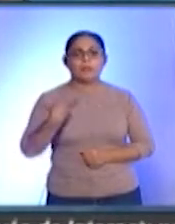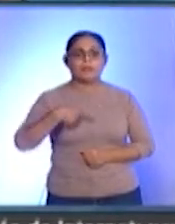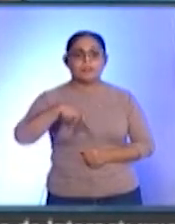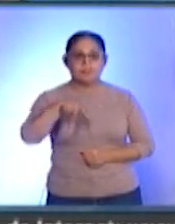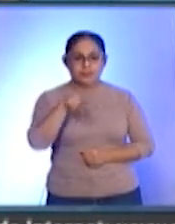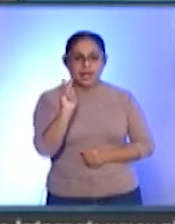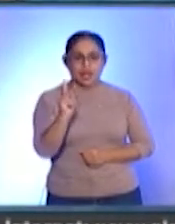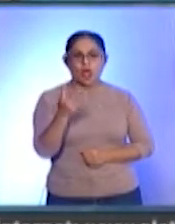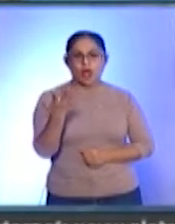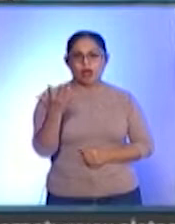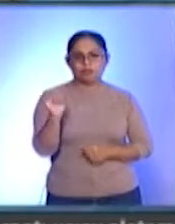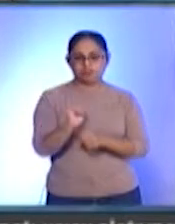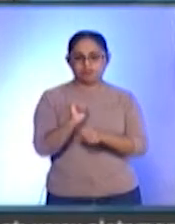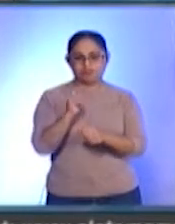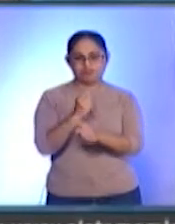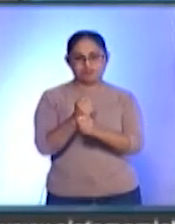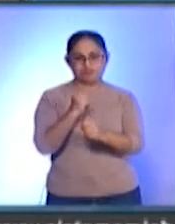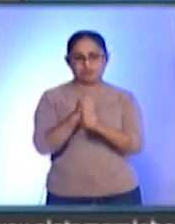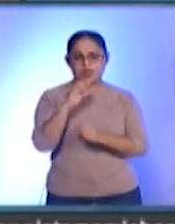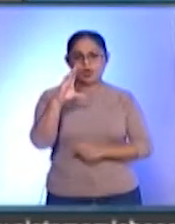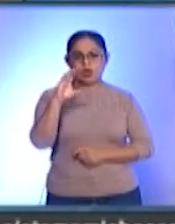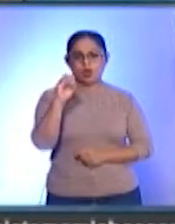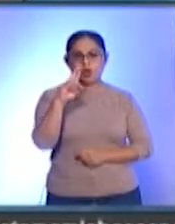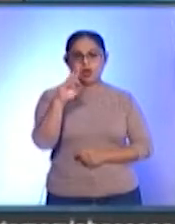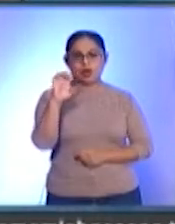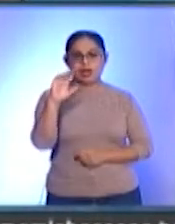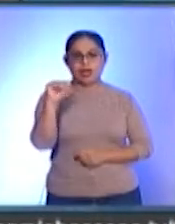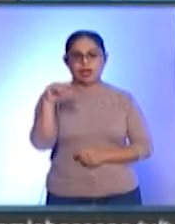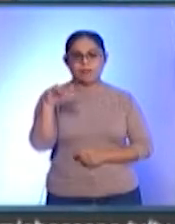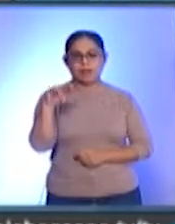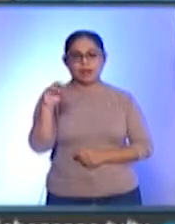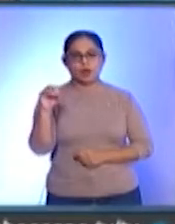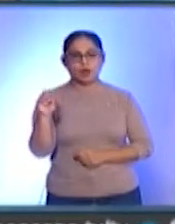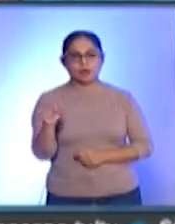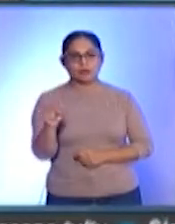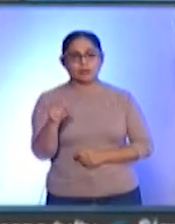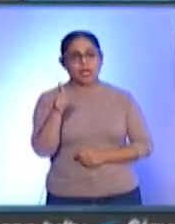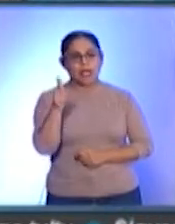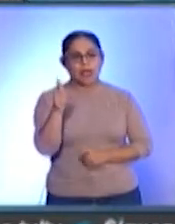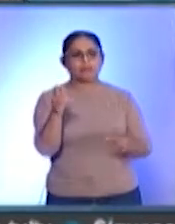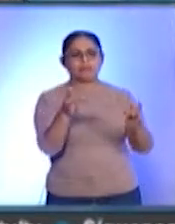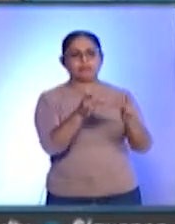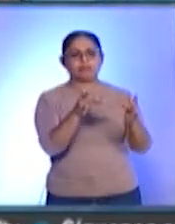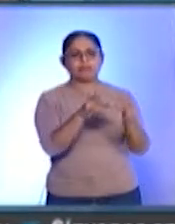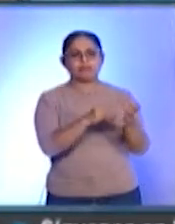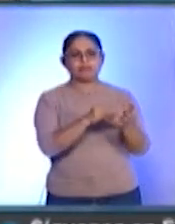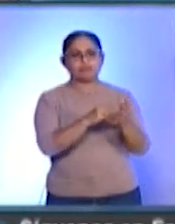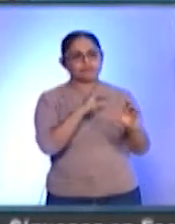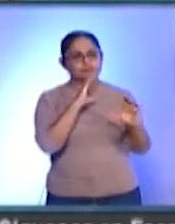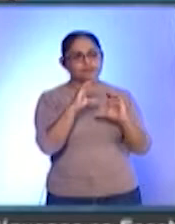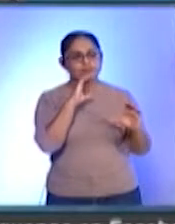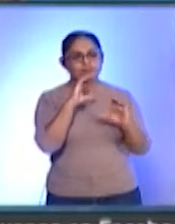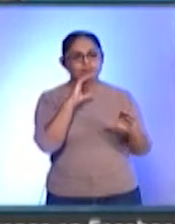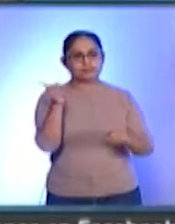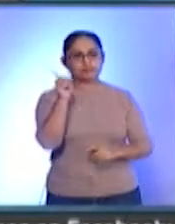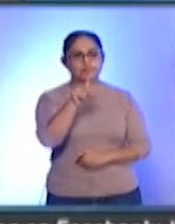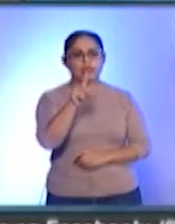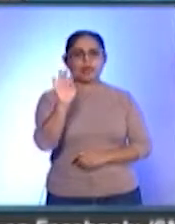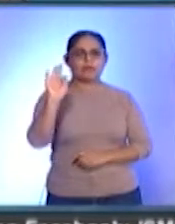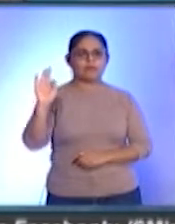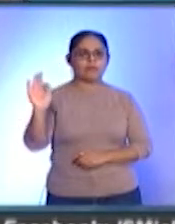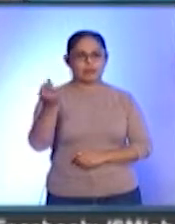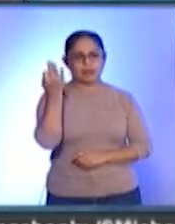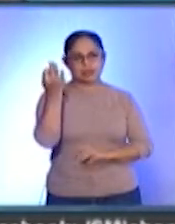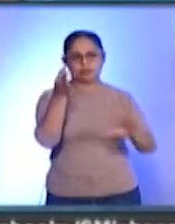Correcaminos, que está en la comunicación y las sesiones con la federación,